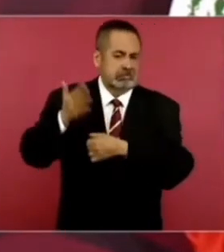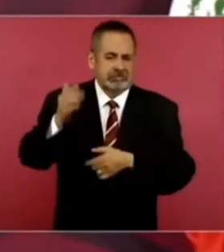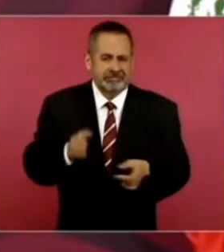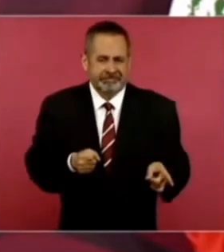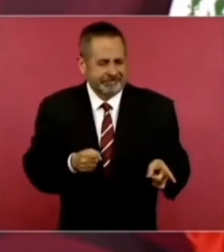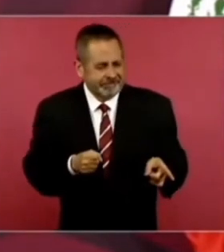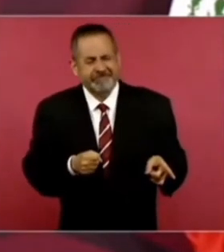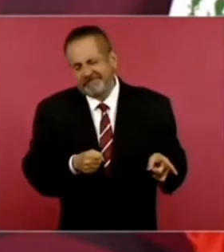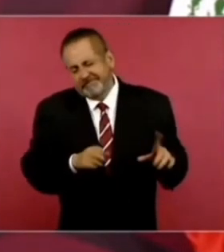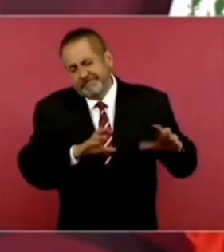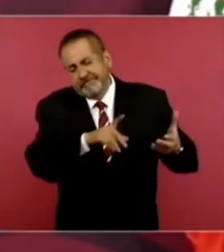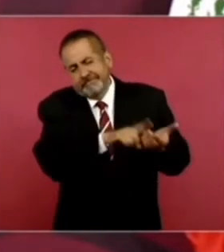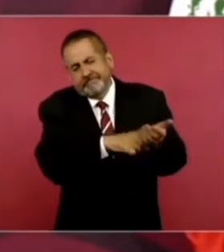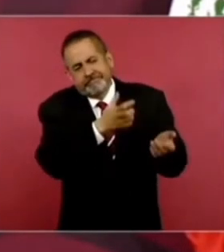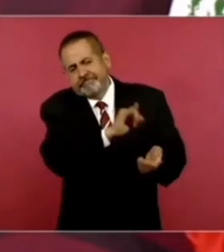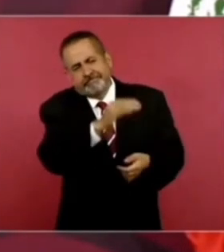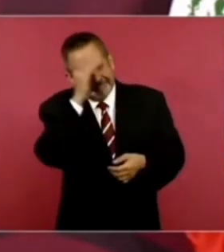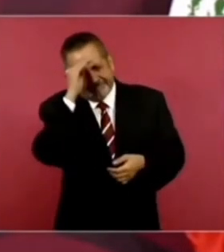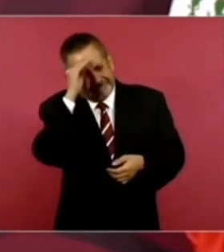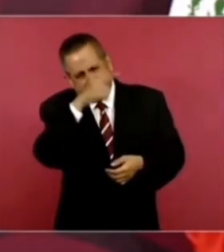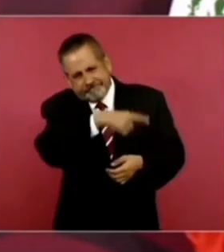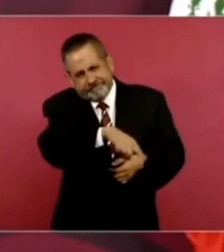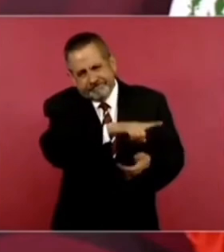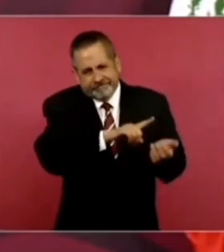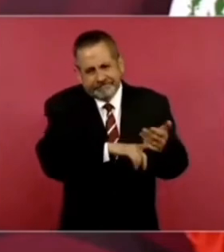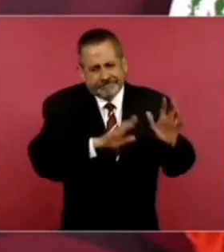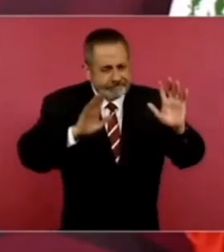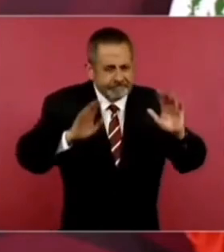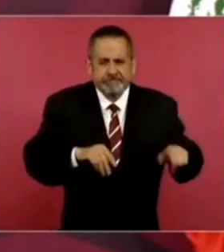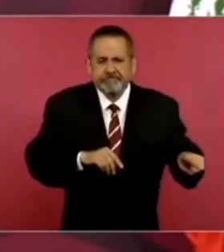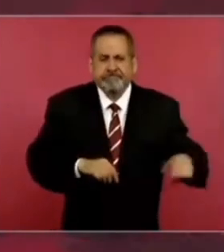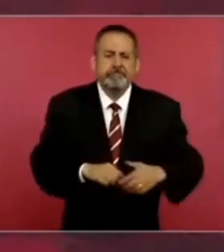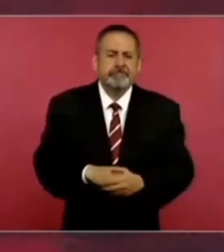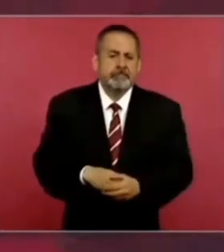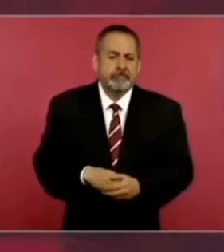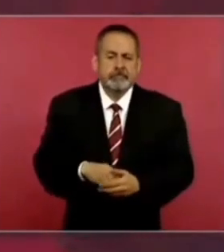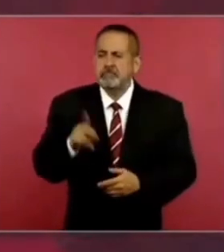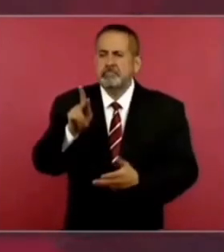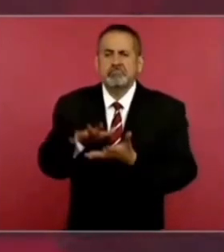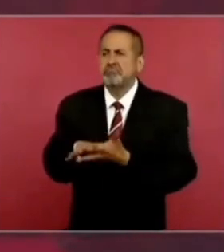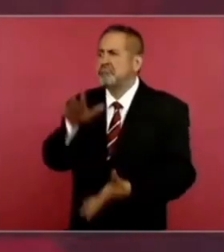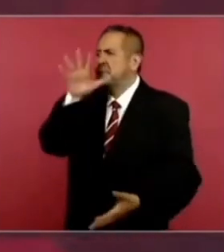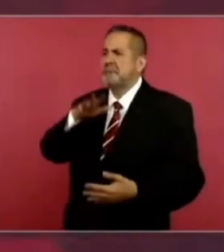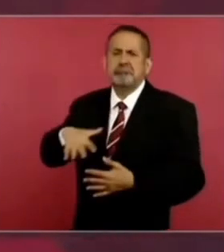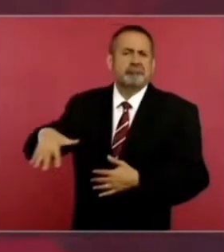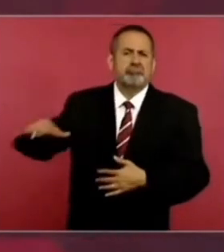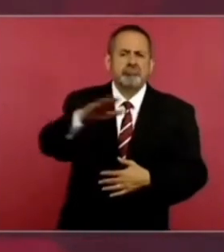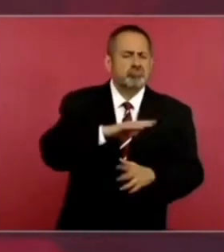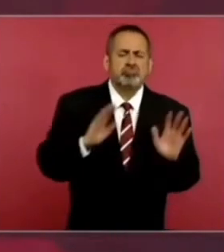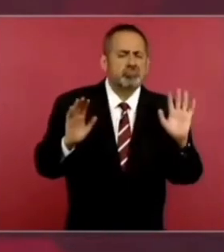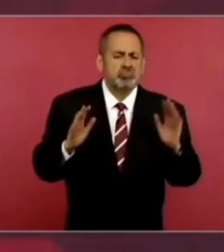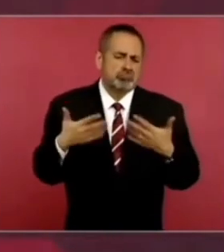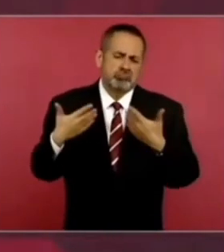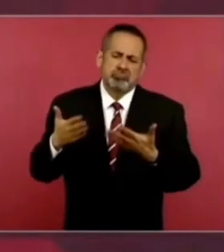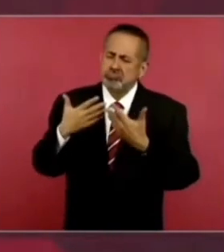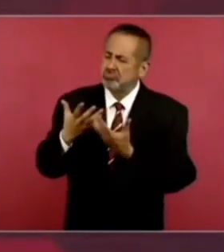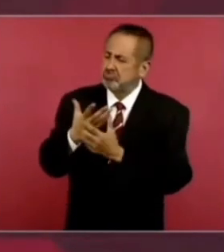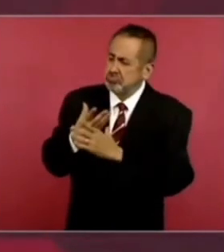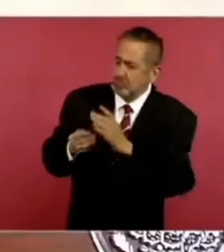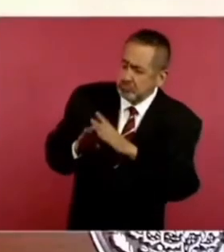Les genera alguna molestia, pero en general en México no, pasa eso.